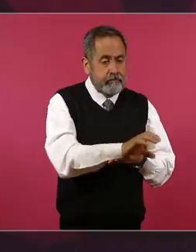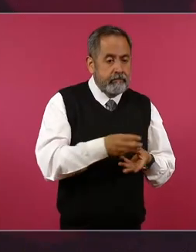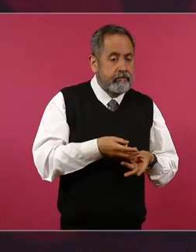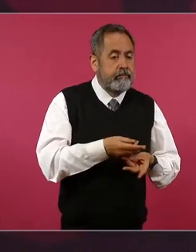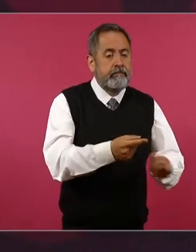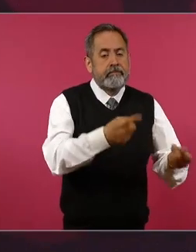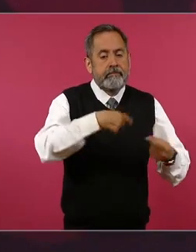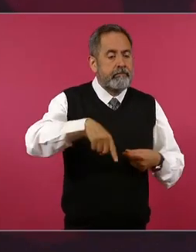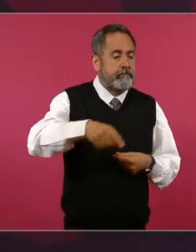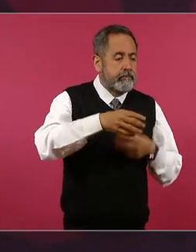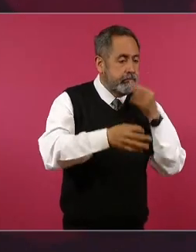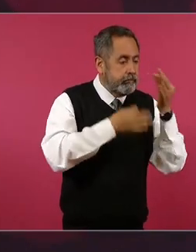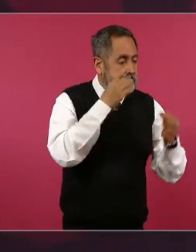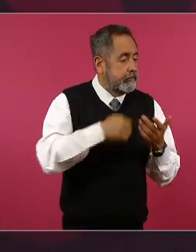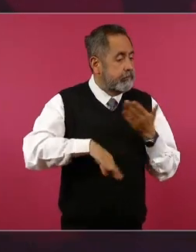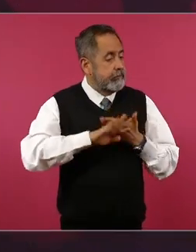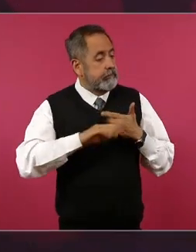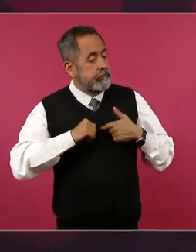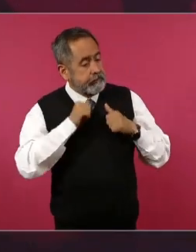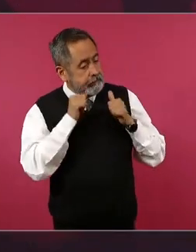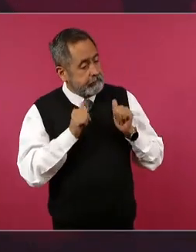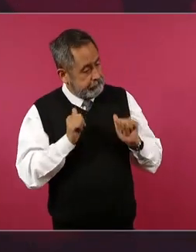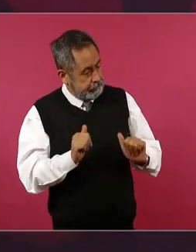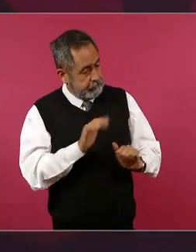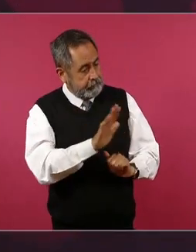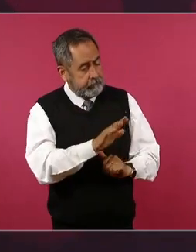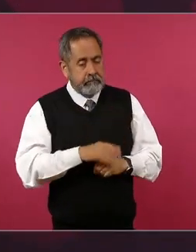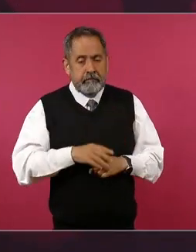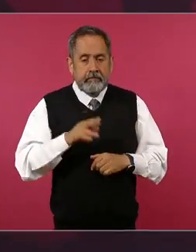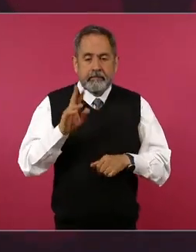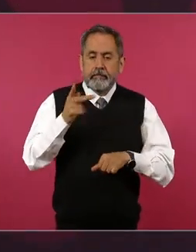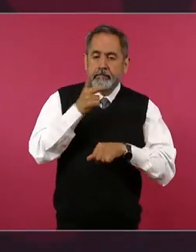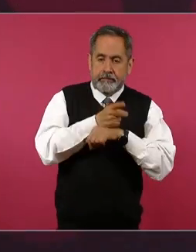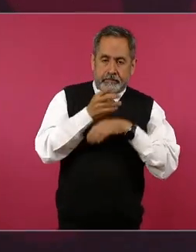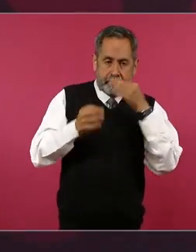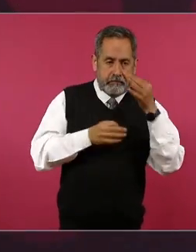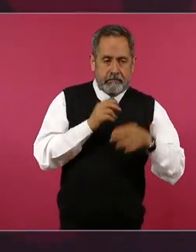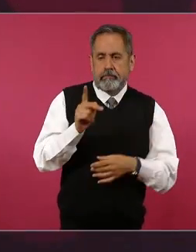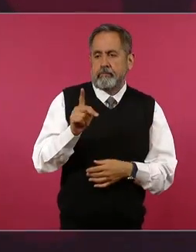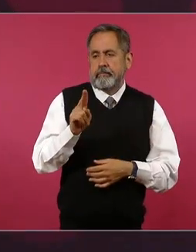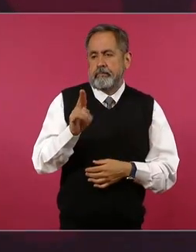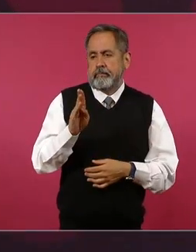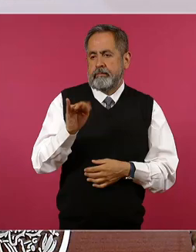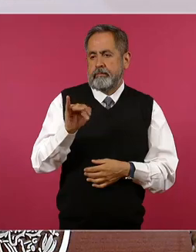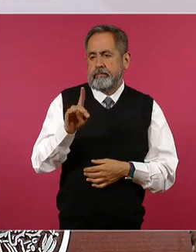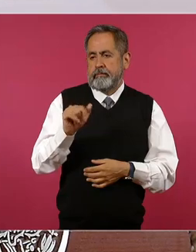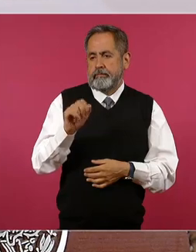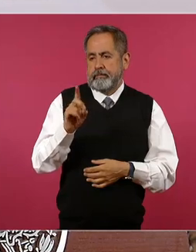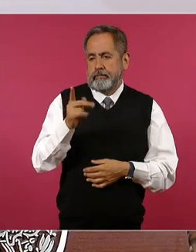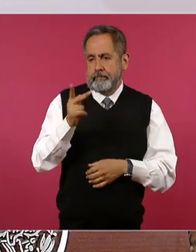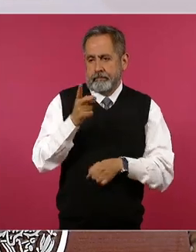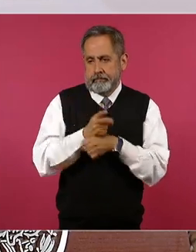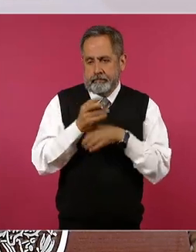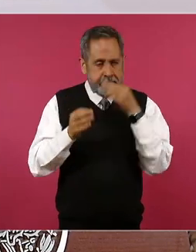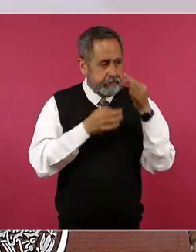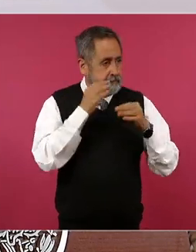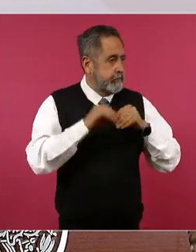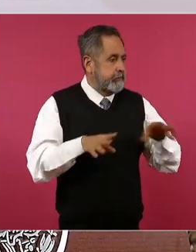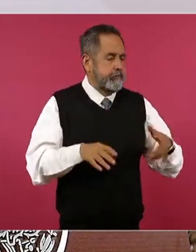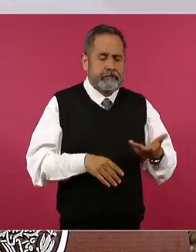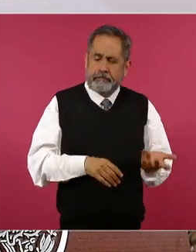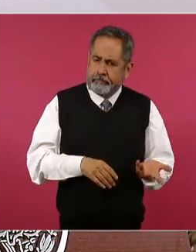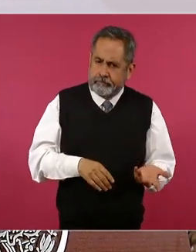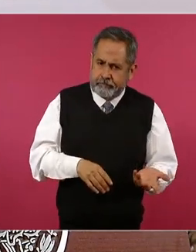para la publicidad pero aunque parezca